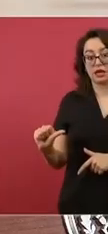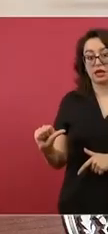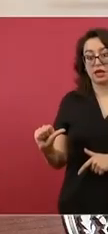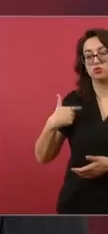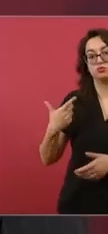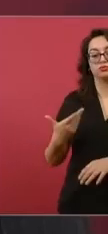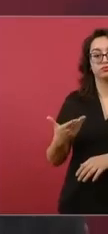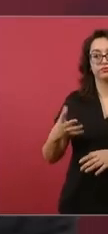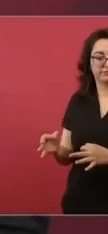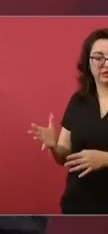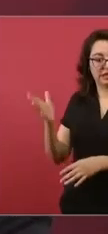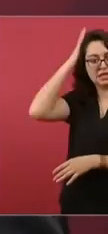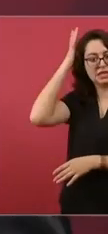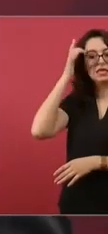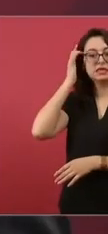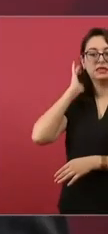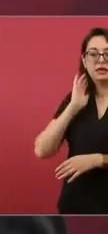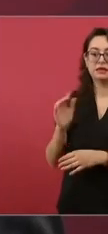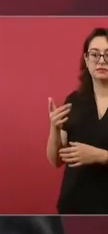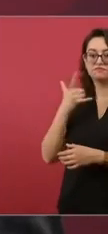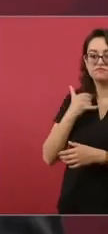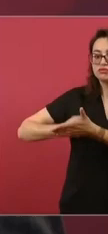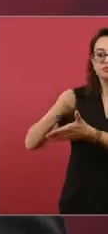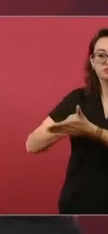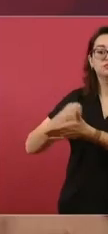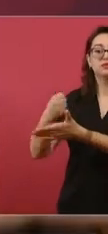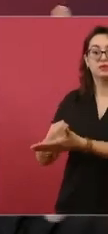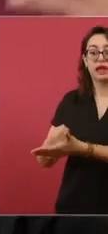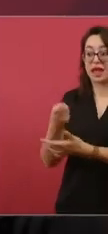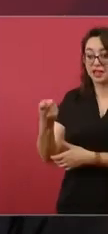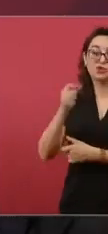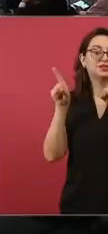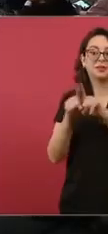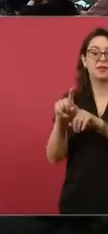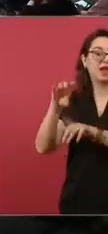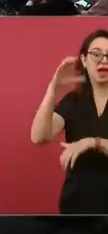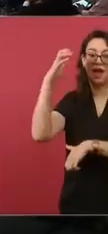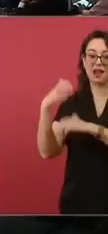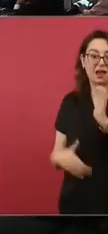gobernante, dirigente de proceso de transformación. Y eso es lo que se va a resolver.